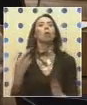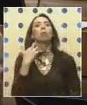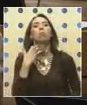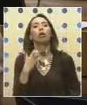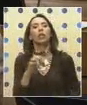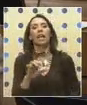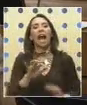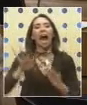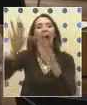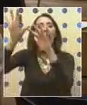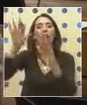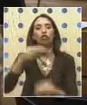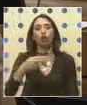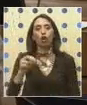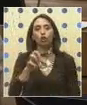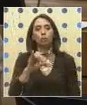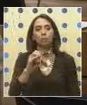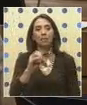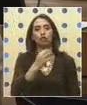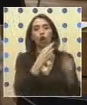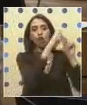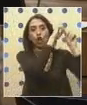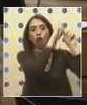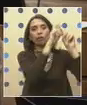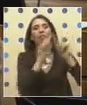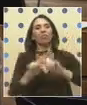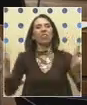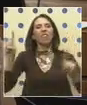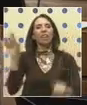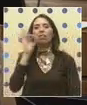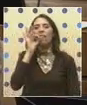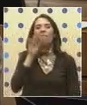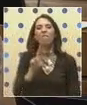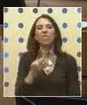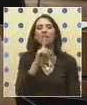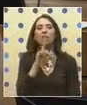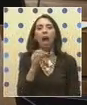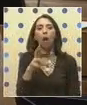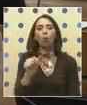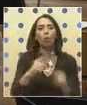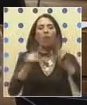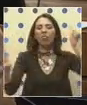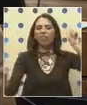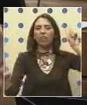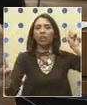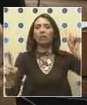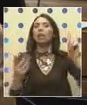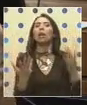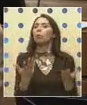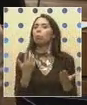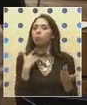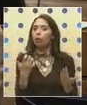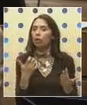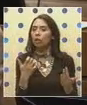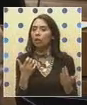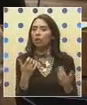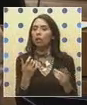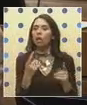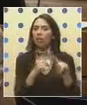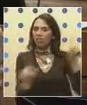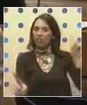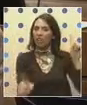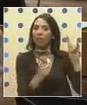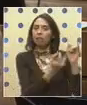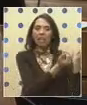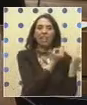alto auspicio respecto a Vitacura es tan diferente? ¿No hay un acceso distinto a la información?